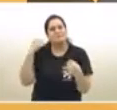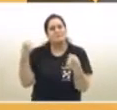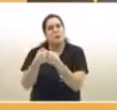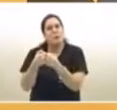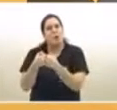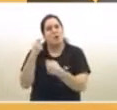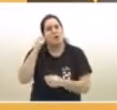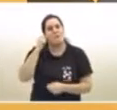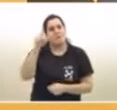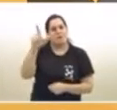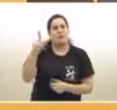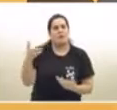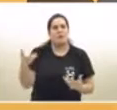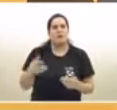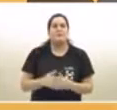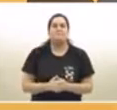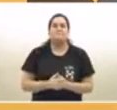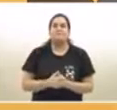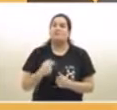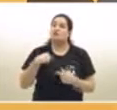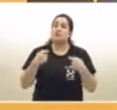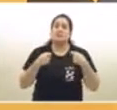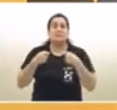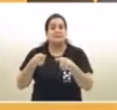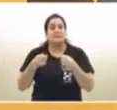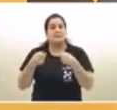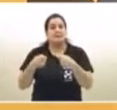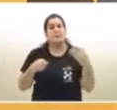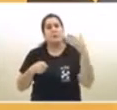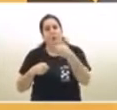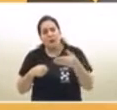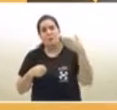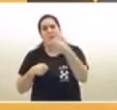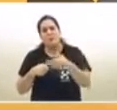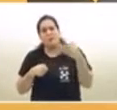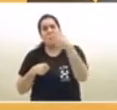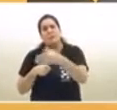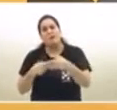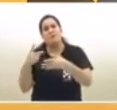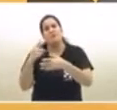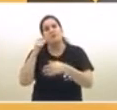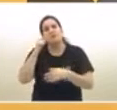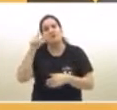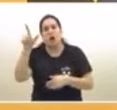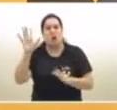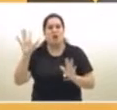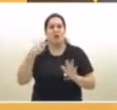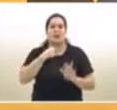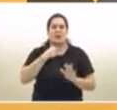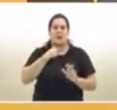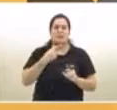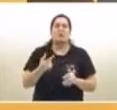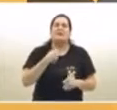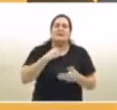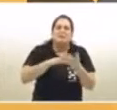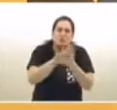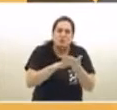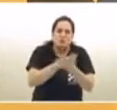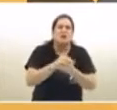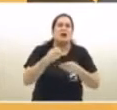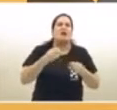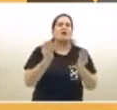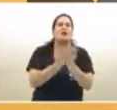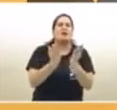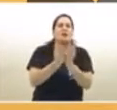buscando el diálogo, todas las veces que sea necesario. La educación es prioridad. Tenemos que resolver la situación de los estudiantes, que no pueden